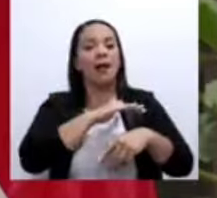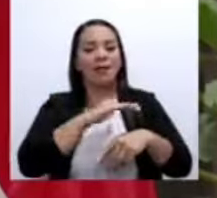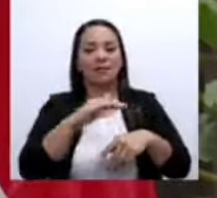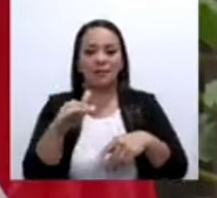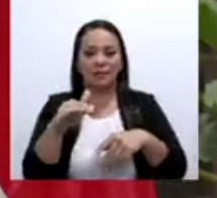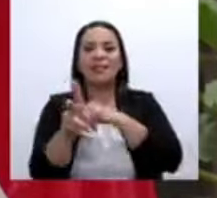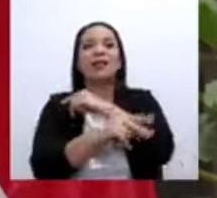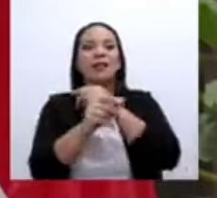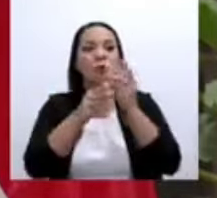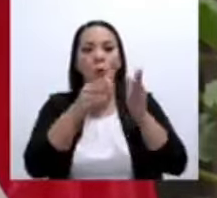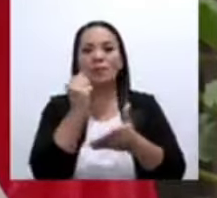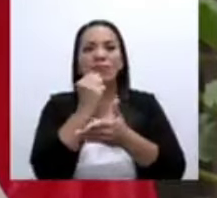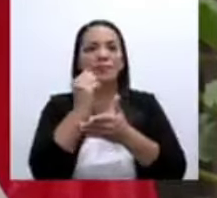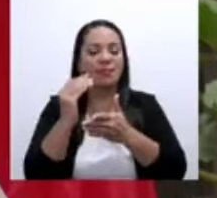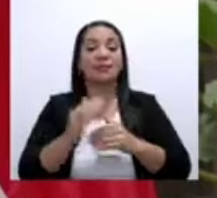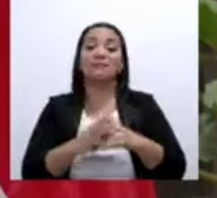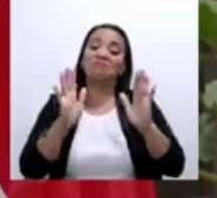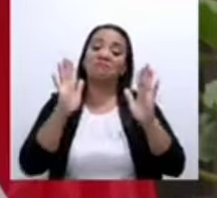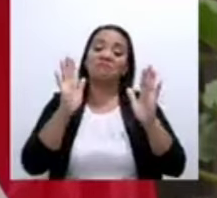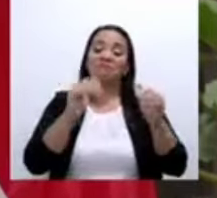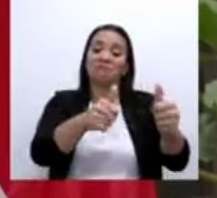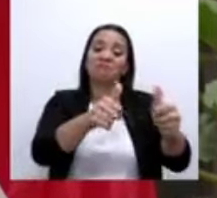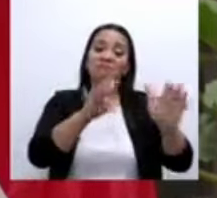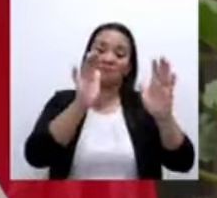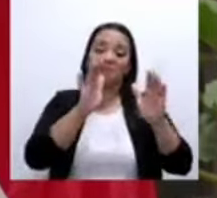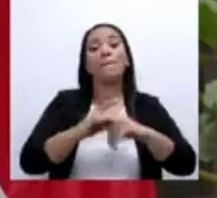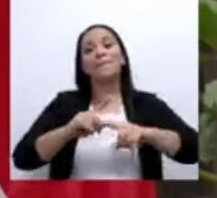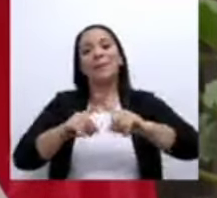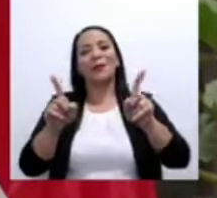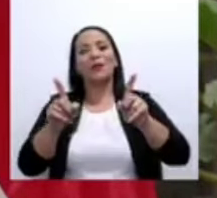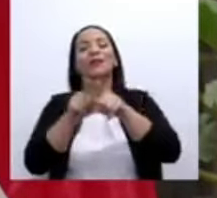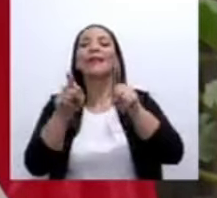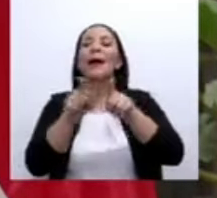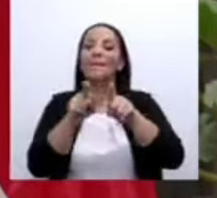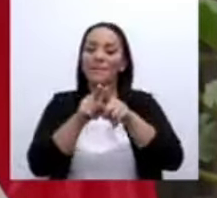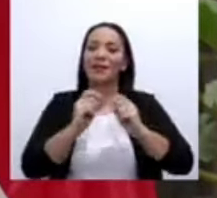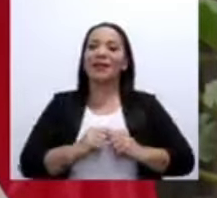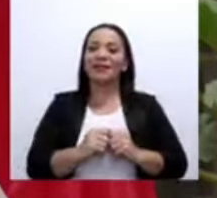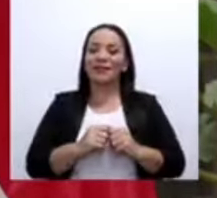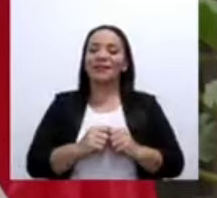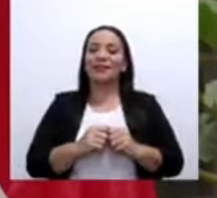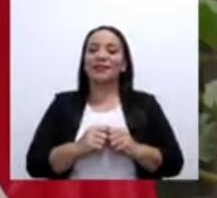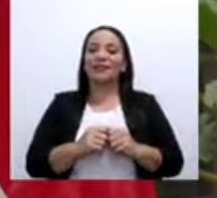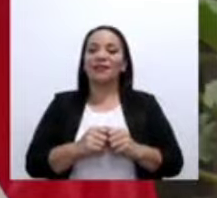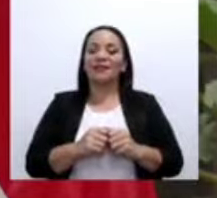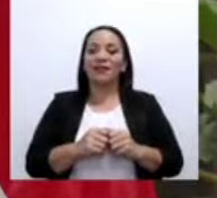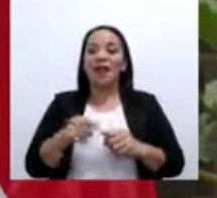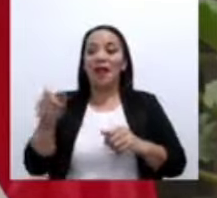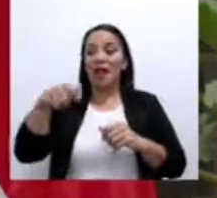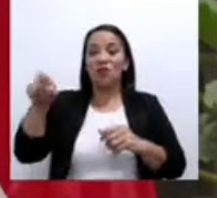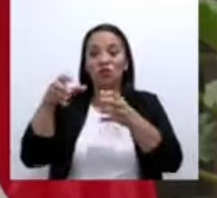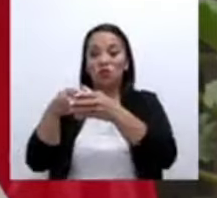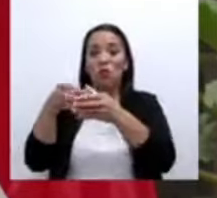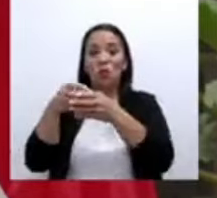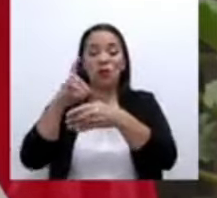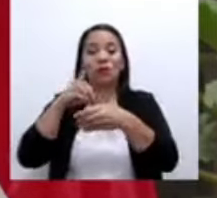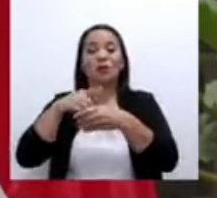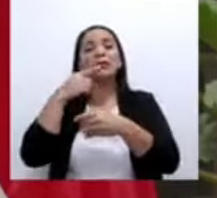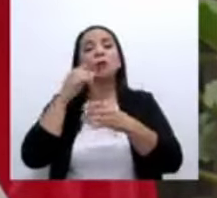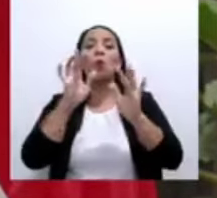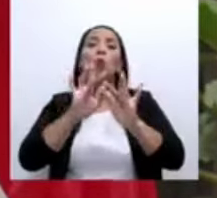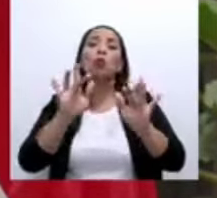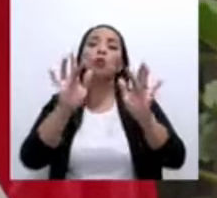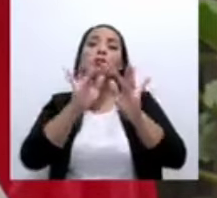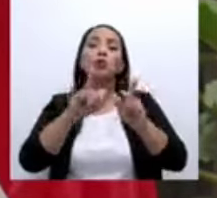bien? Pero que también manifiestan que los sicarios son víctimas, que pobrecito quien pasa en una